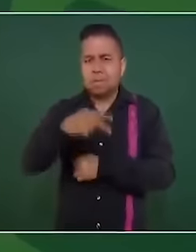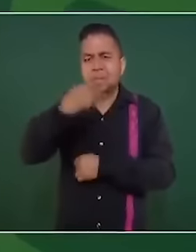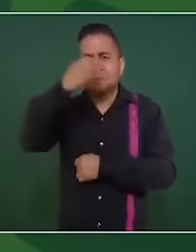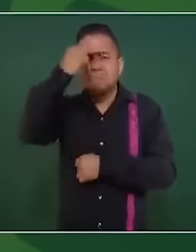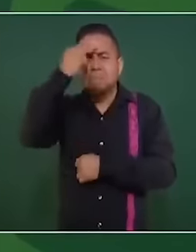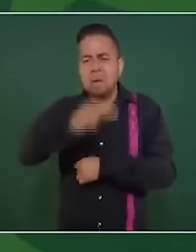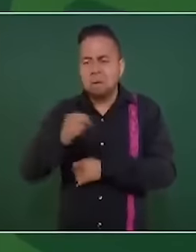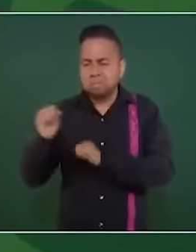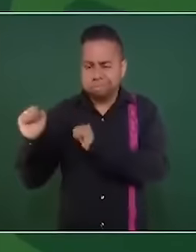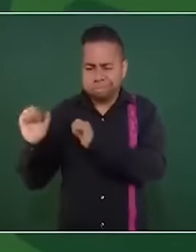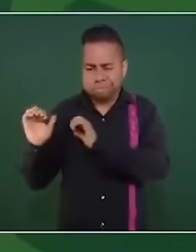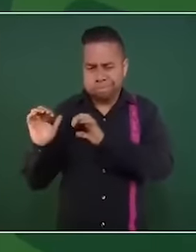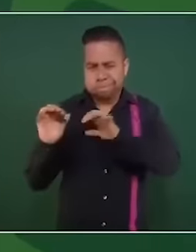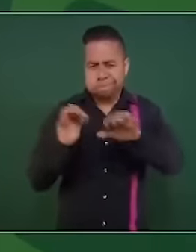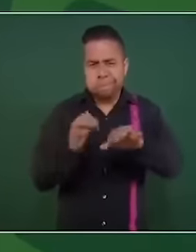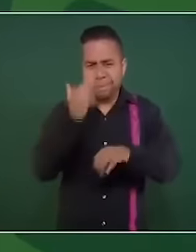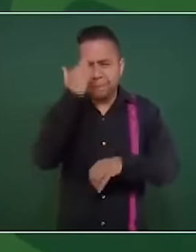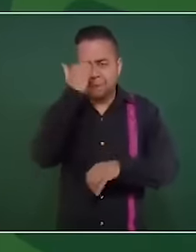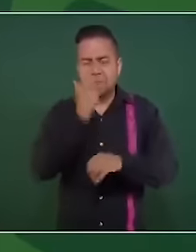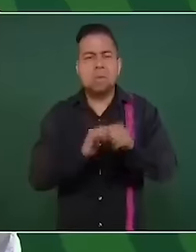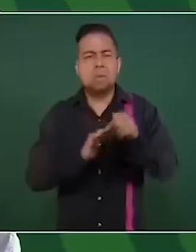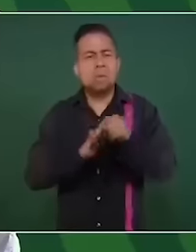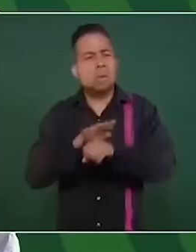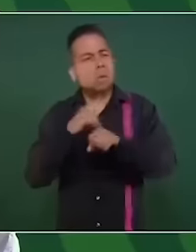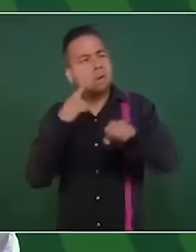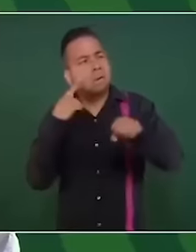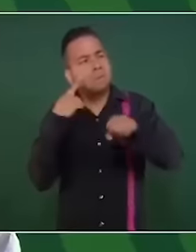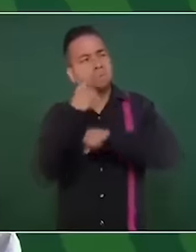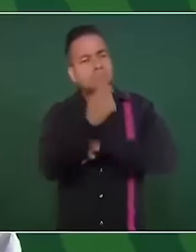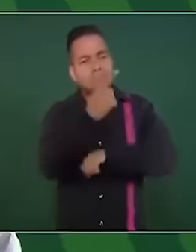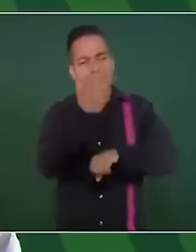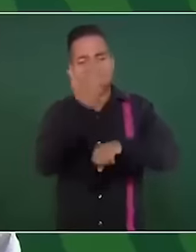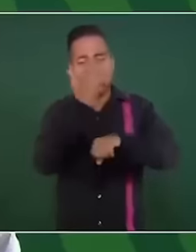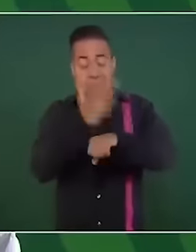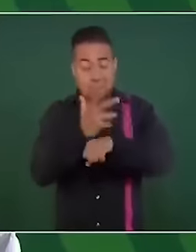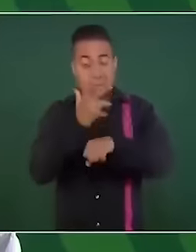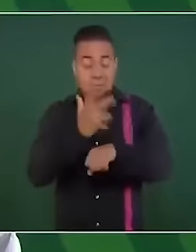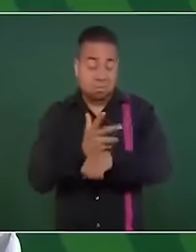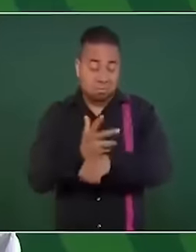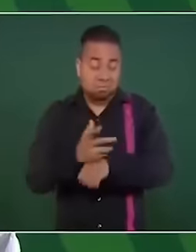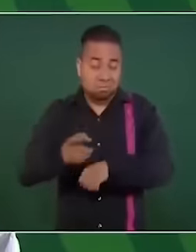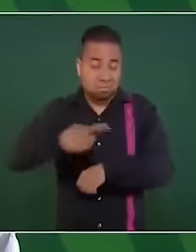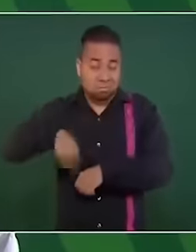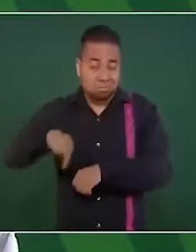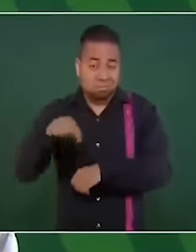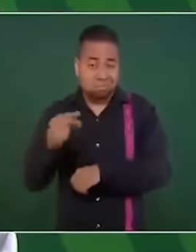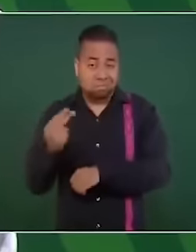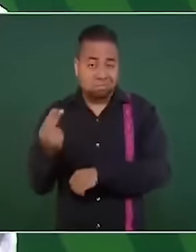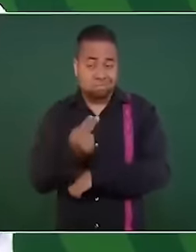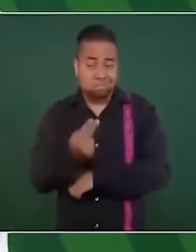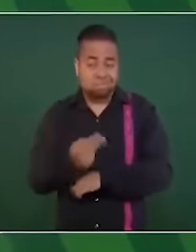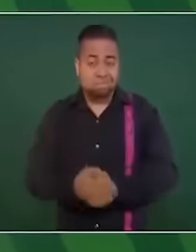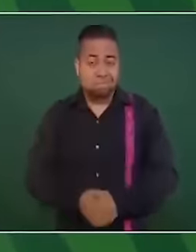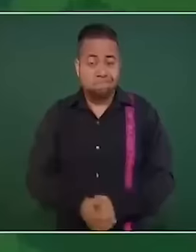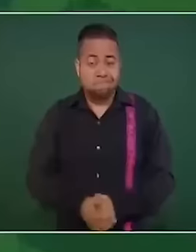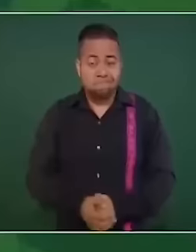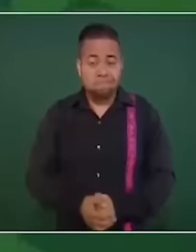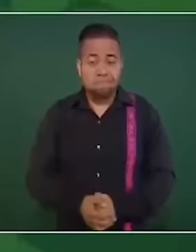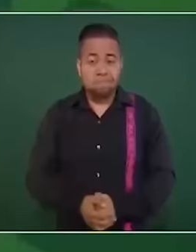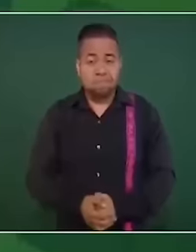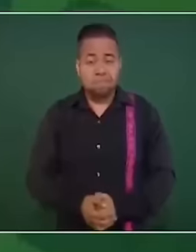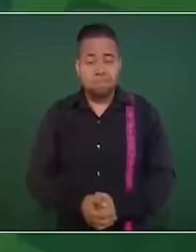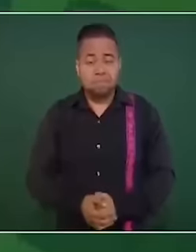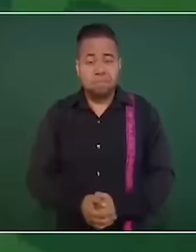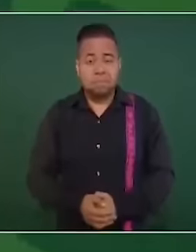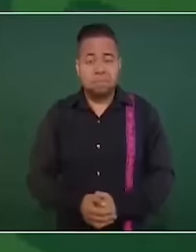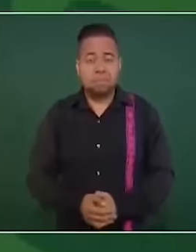con el propósito de llegar a Estados Unidos, sobre todo el número de